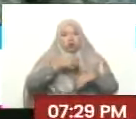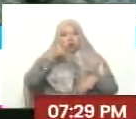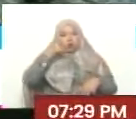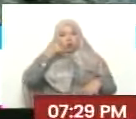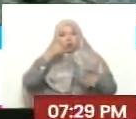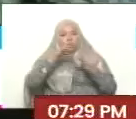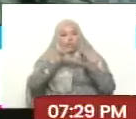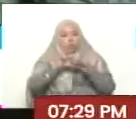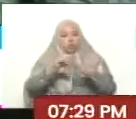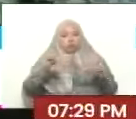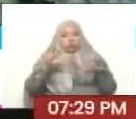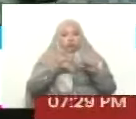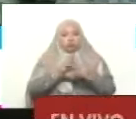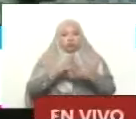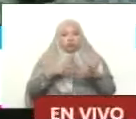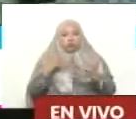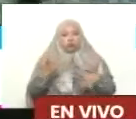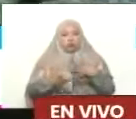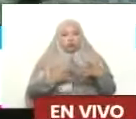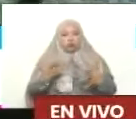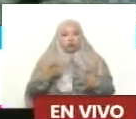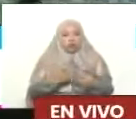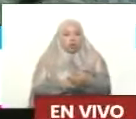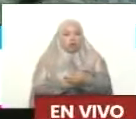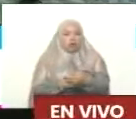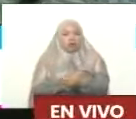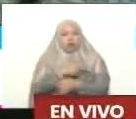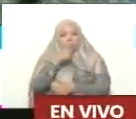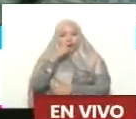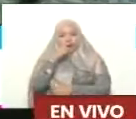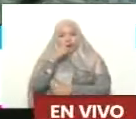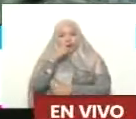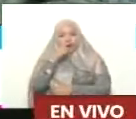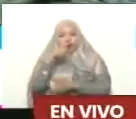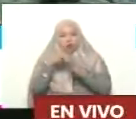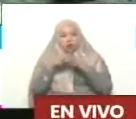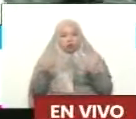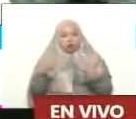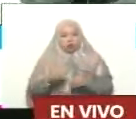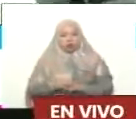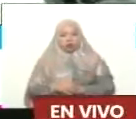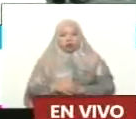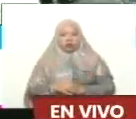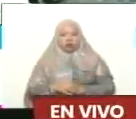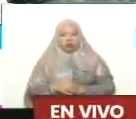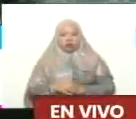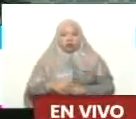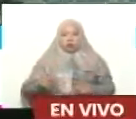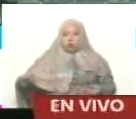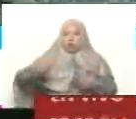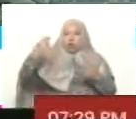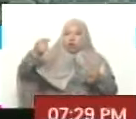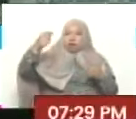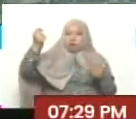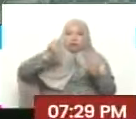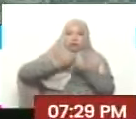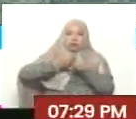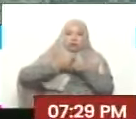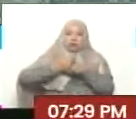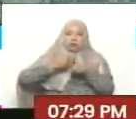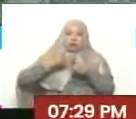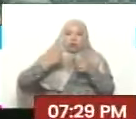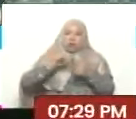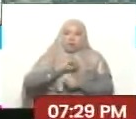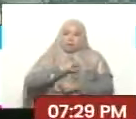contó, todos los incendios son provocados, hermano Maduro, me dijo. Todos. Y entonces las campañas en las redes, para crear